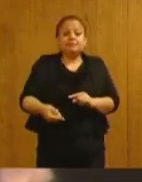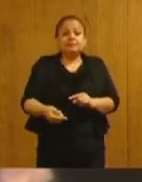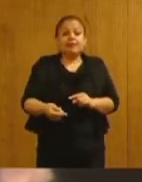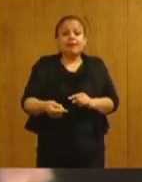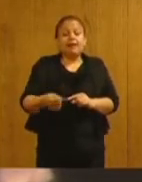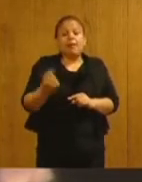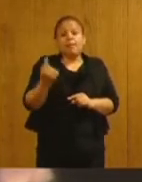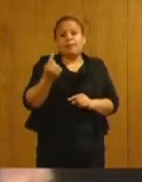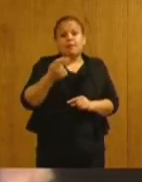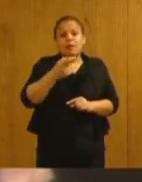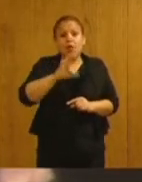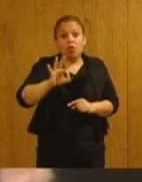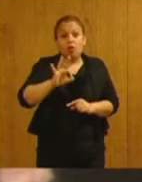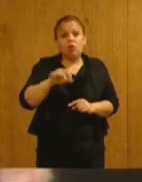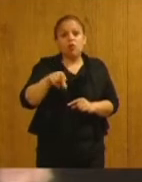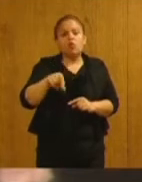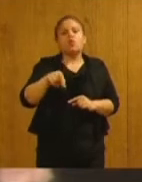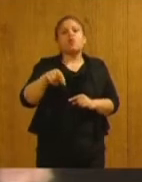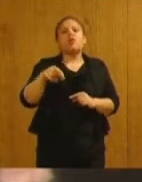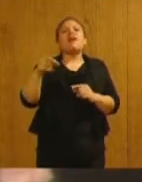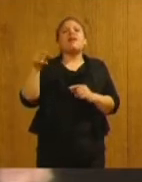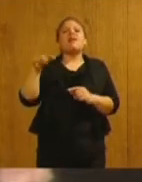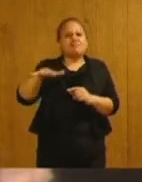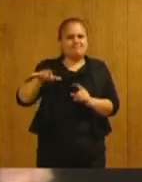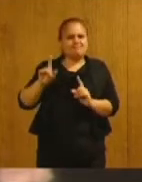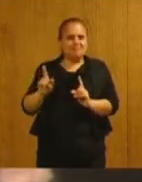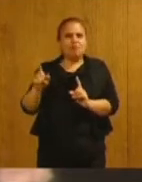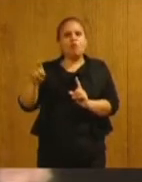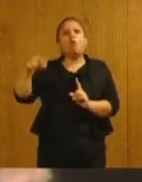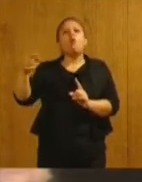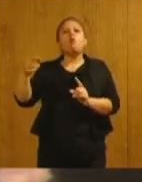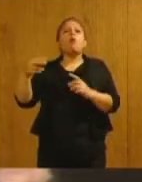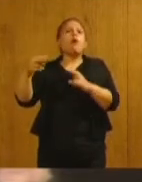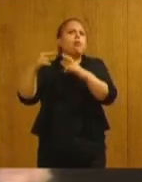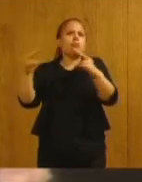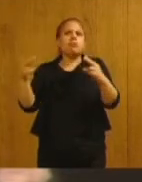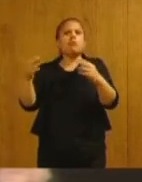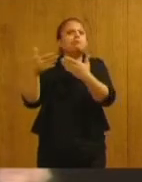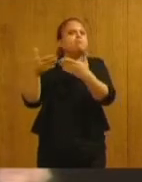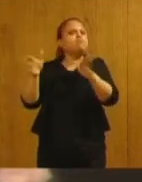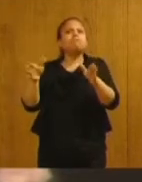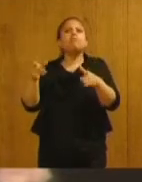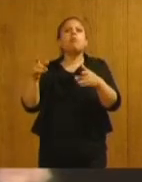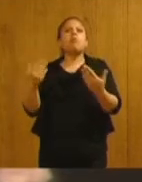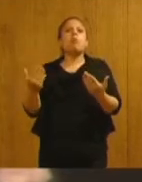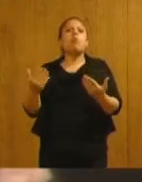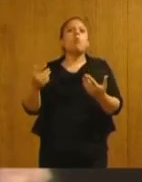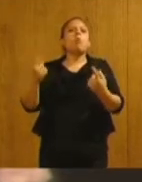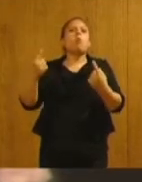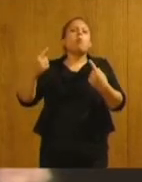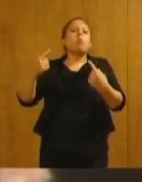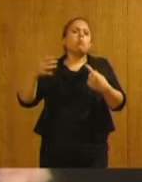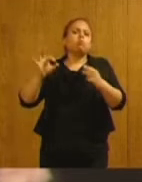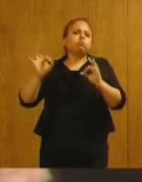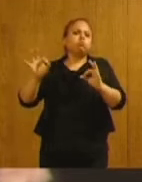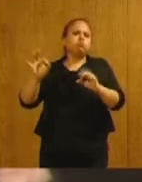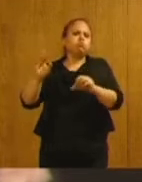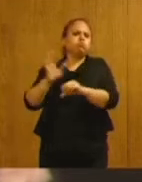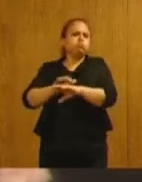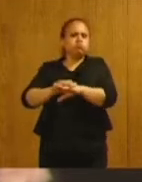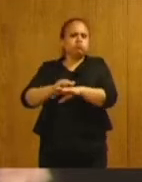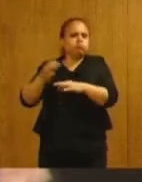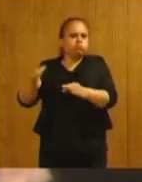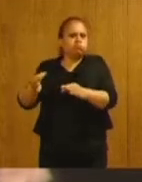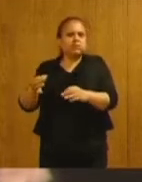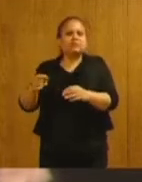corredor turístico para extranjeros en las mismas condiciones, con las mismas medidas, sin cuarentena, pedra, y que sean de